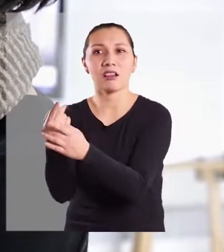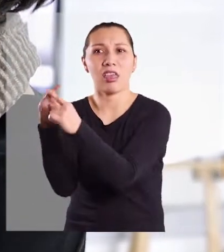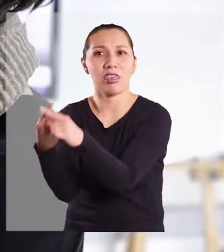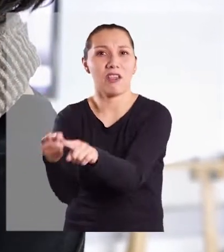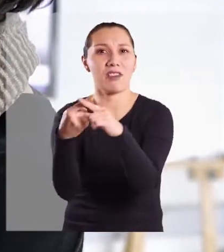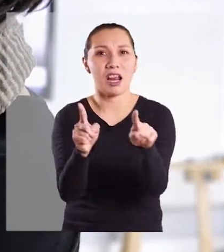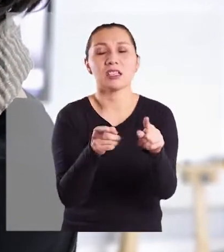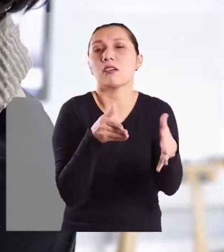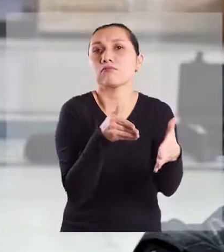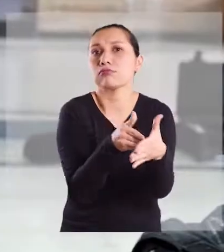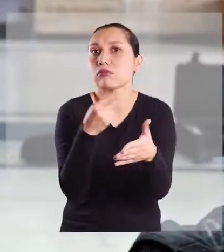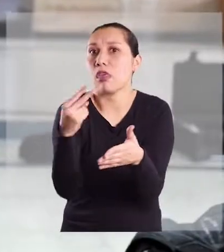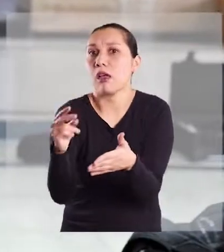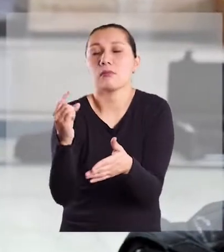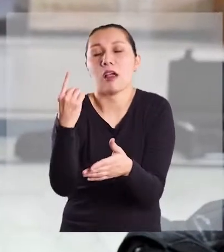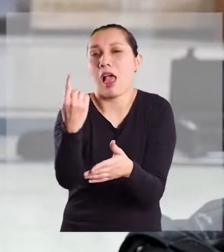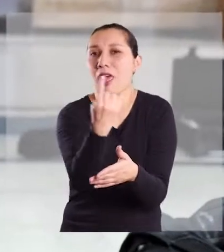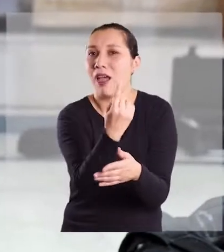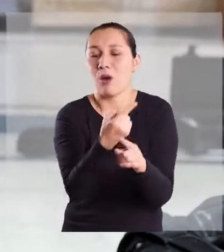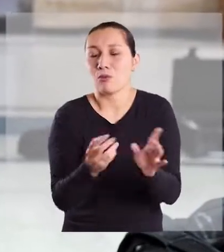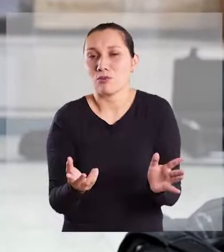artistas tienen distintas limitaciones,